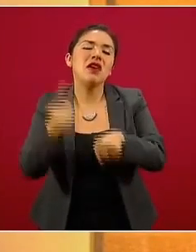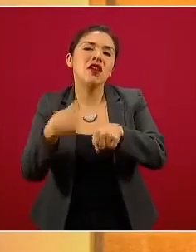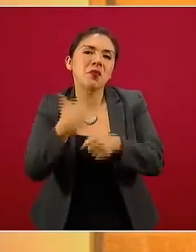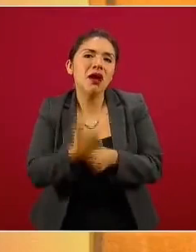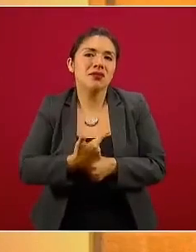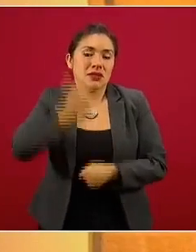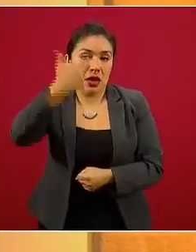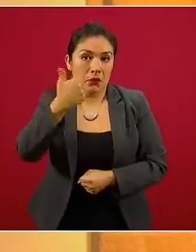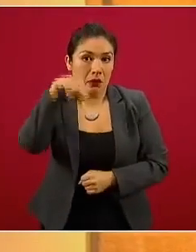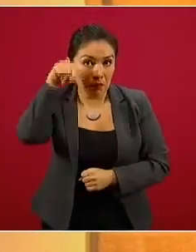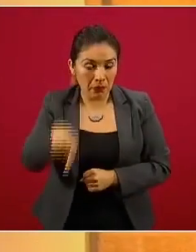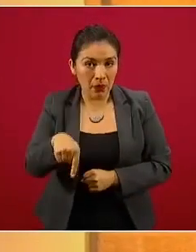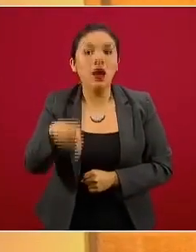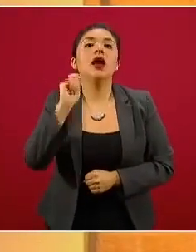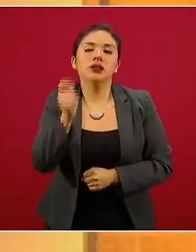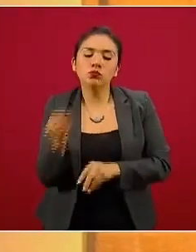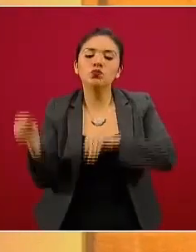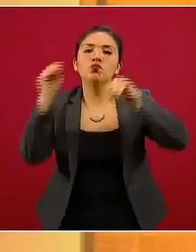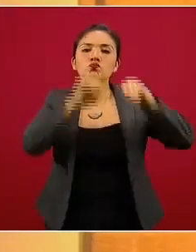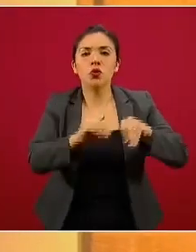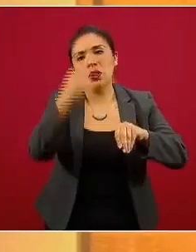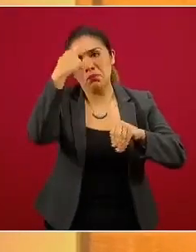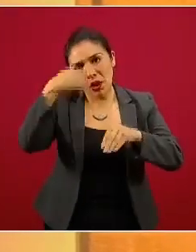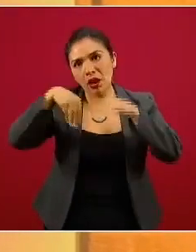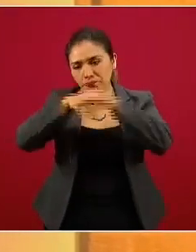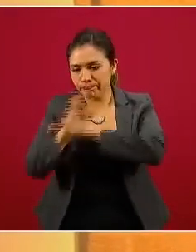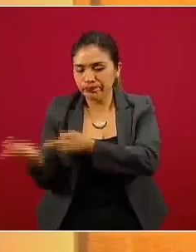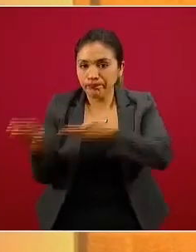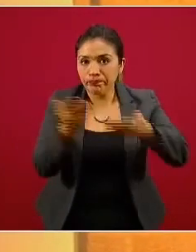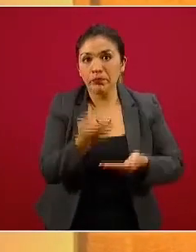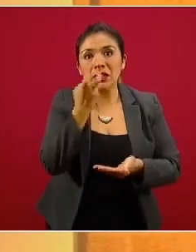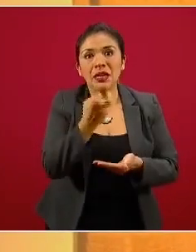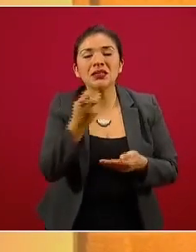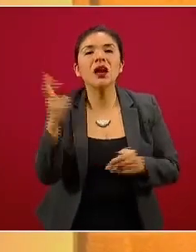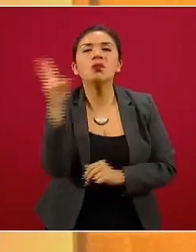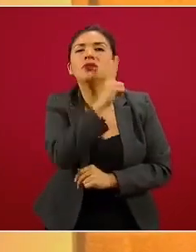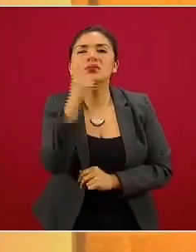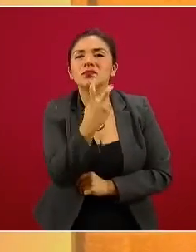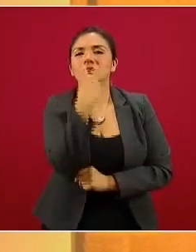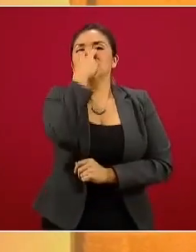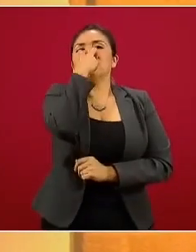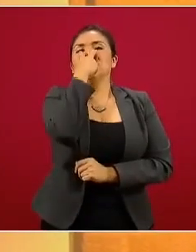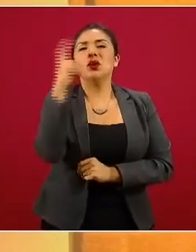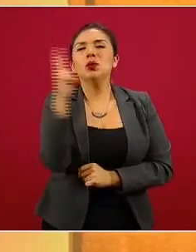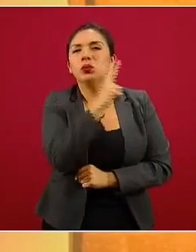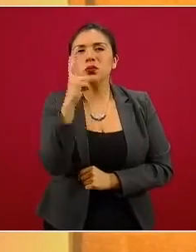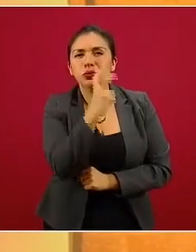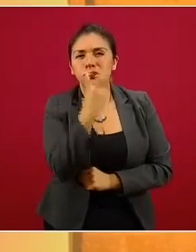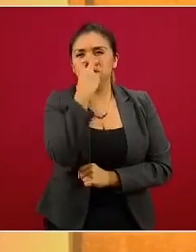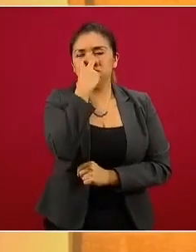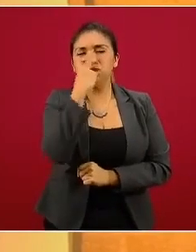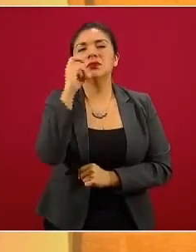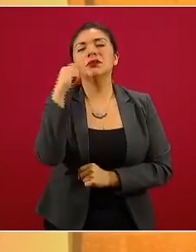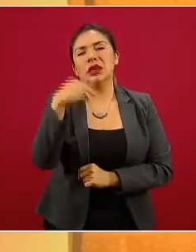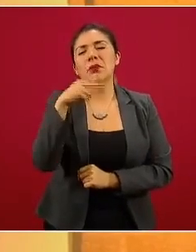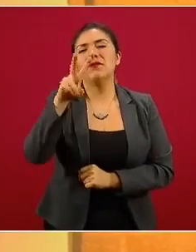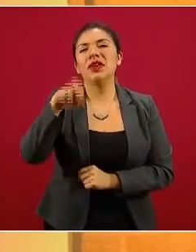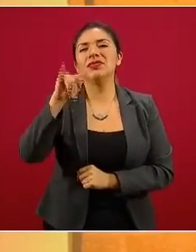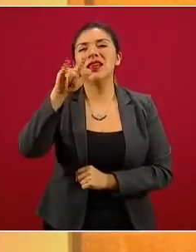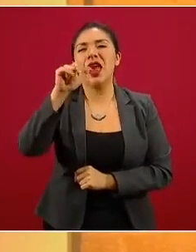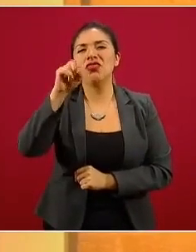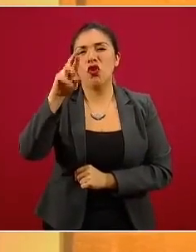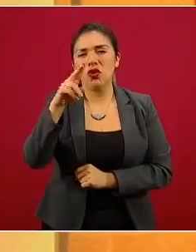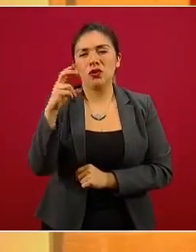y para las que se estableció el acceso a estas máquinas que le llamamos respiradores o ventiladores